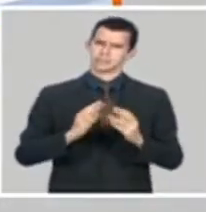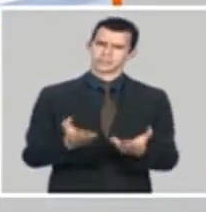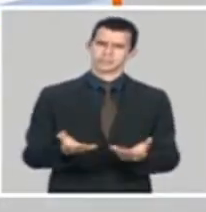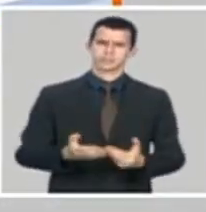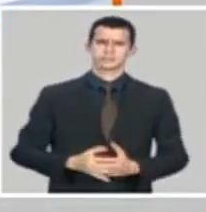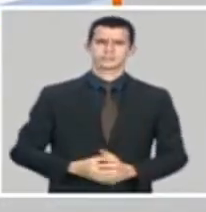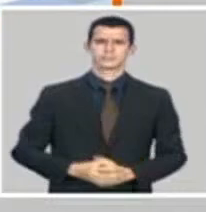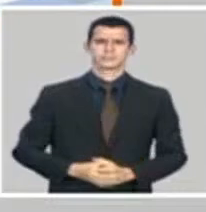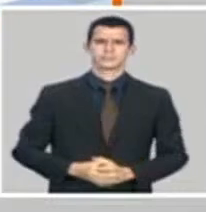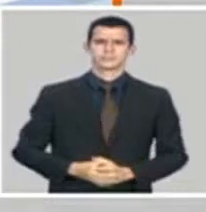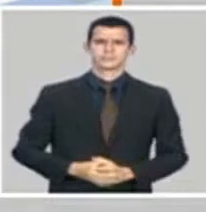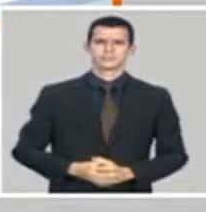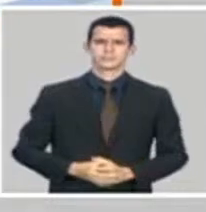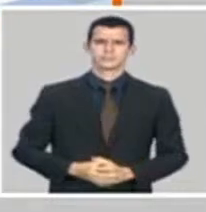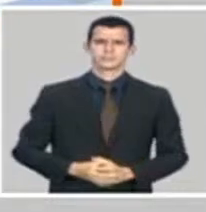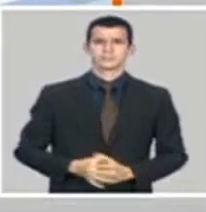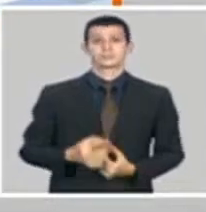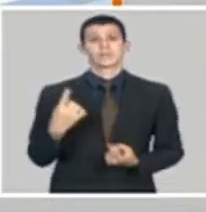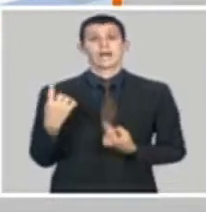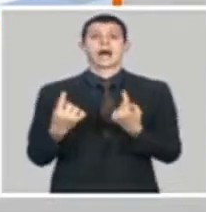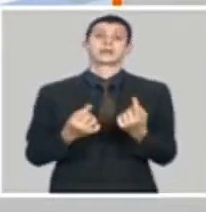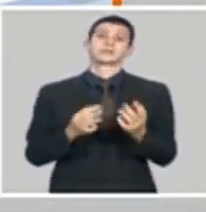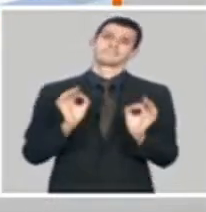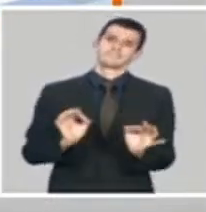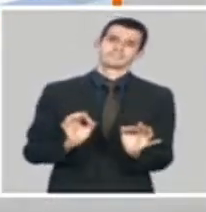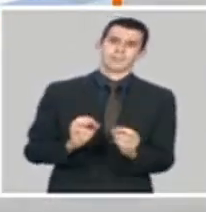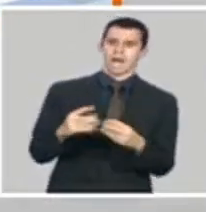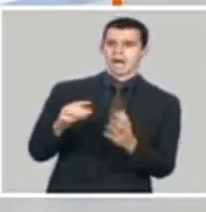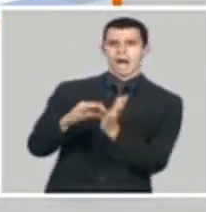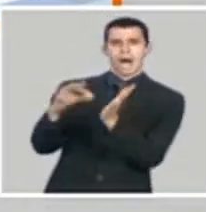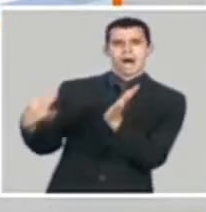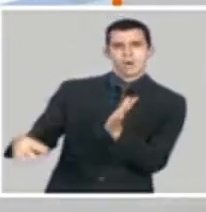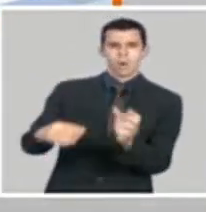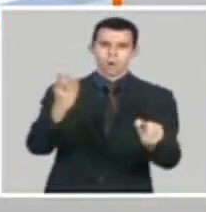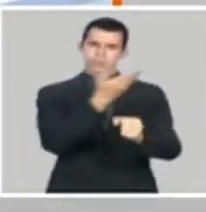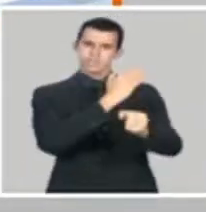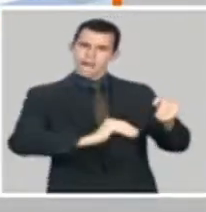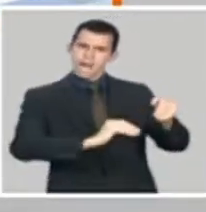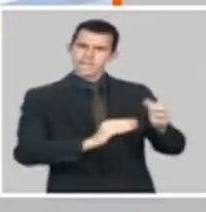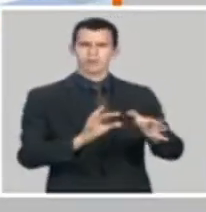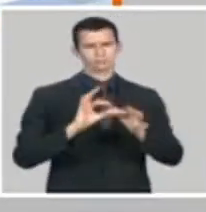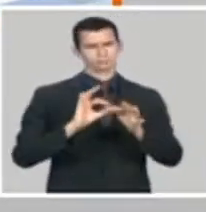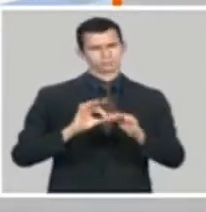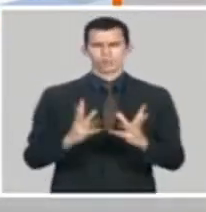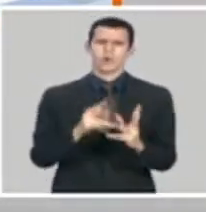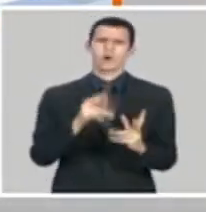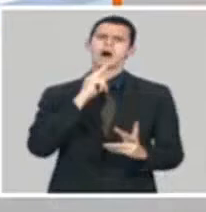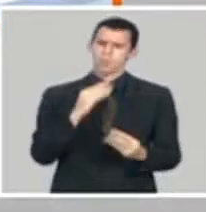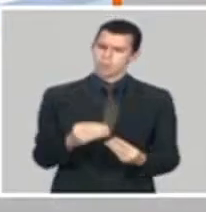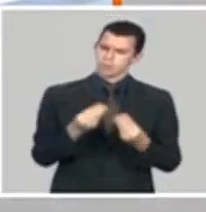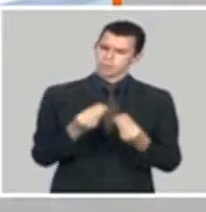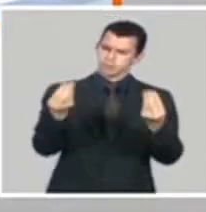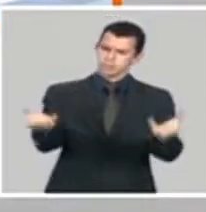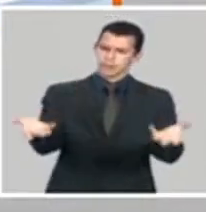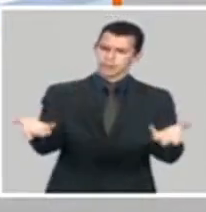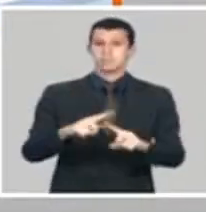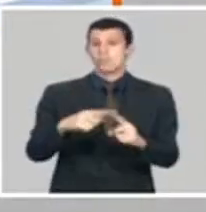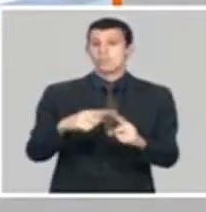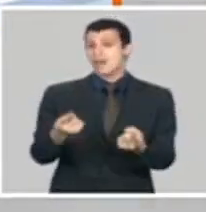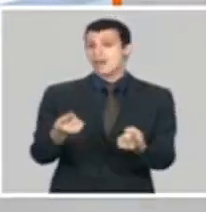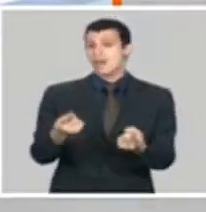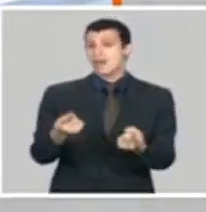positivo que tenemos el agua suficiente para garantizar el balance de los principales renglones de la economía. Eso gracias,